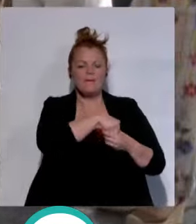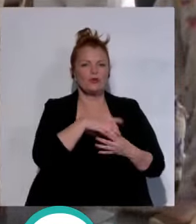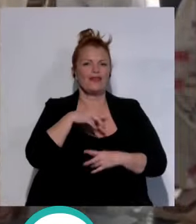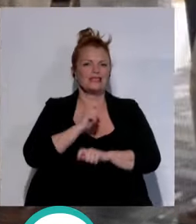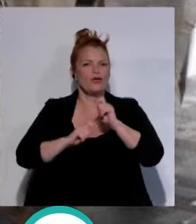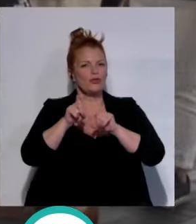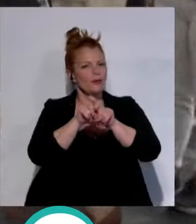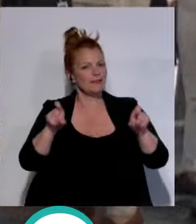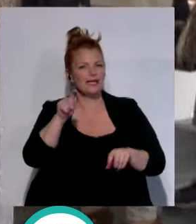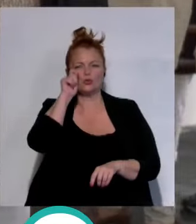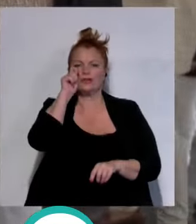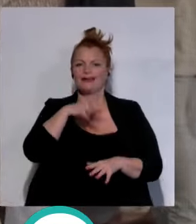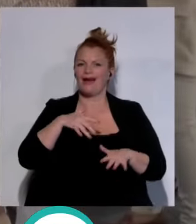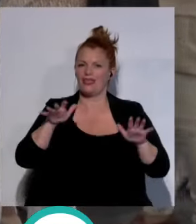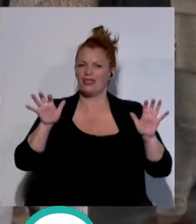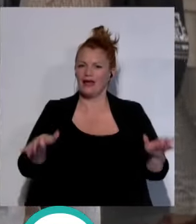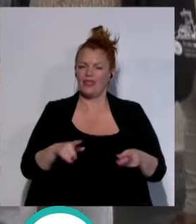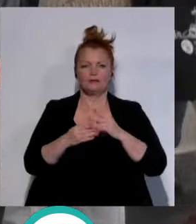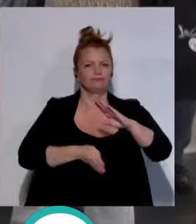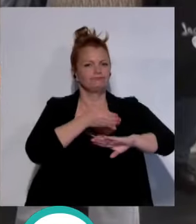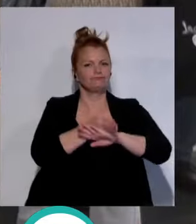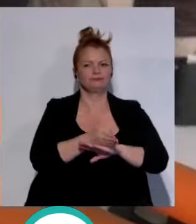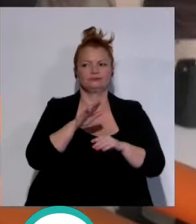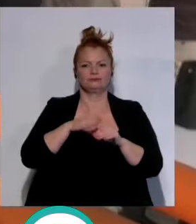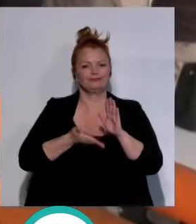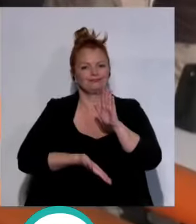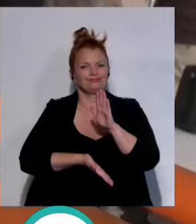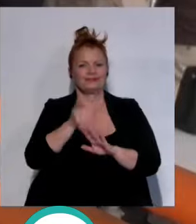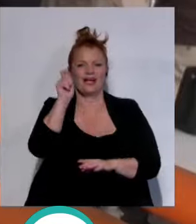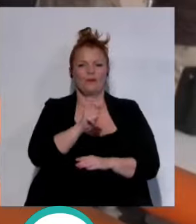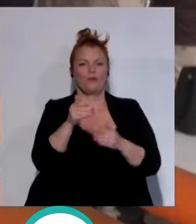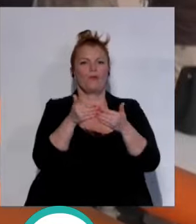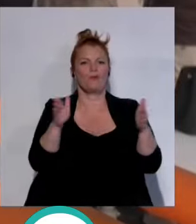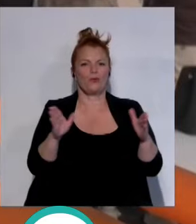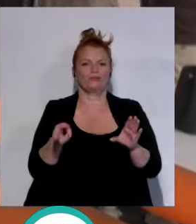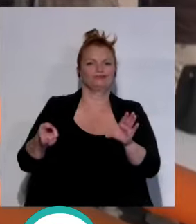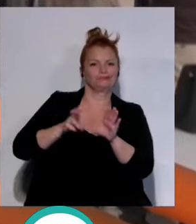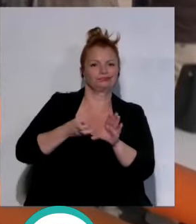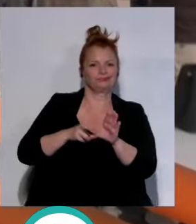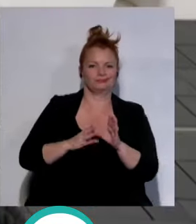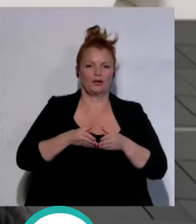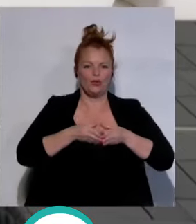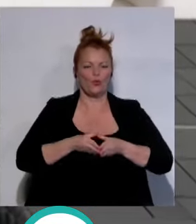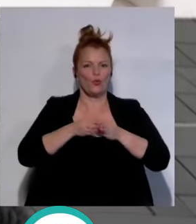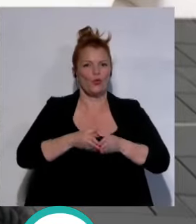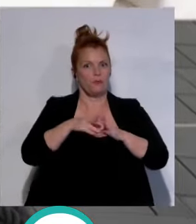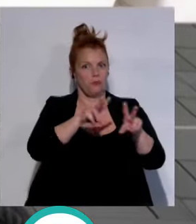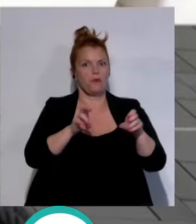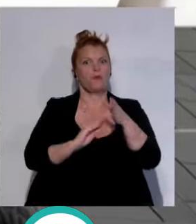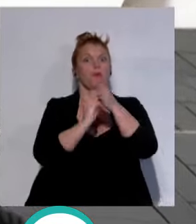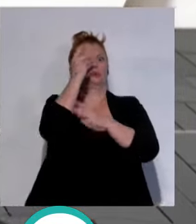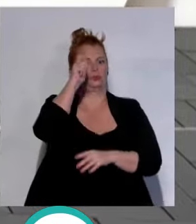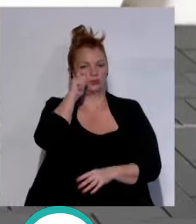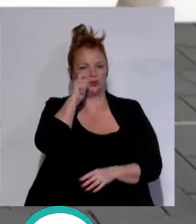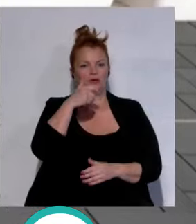asociación de empresas turísticas de Cádiz asistieron a este viaje inaugural a bordo de este catamarán un nuevo producto turístico para la